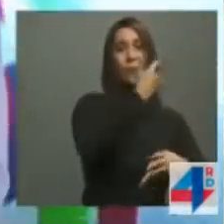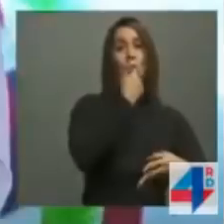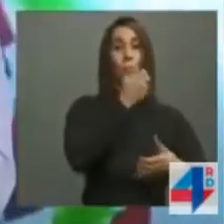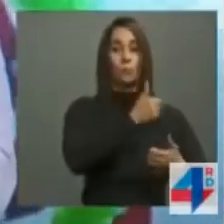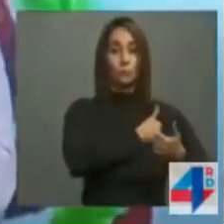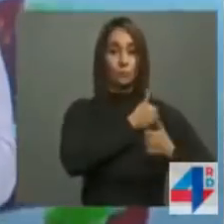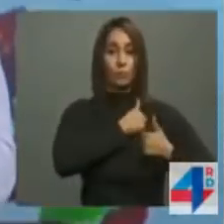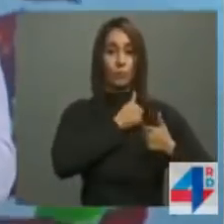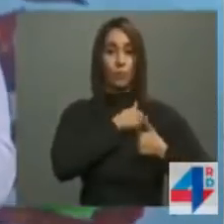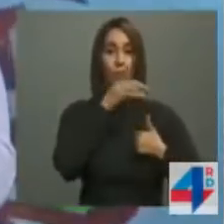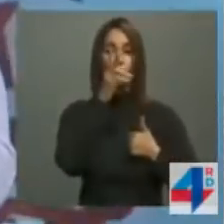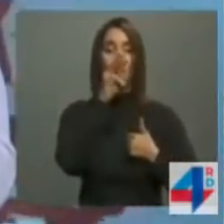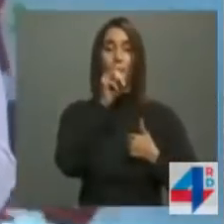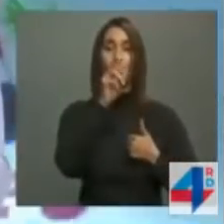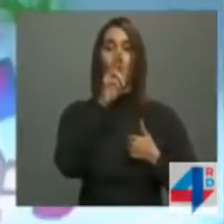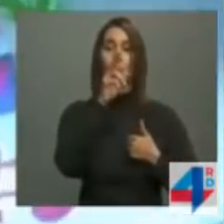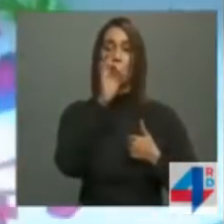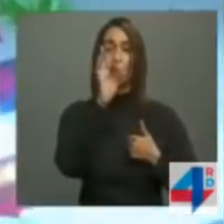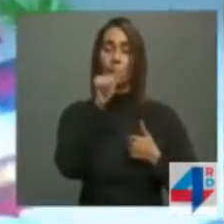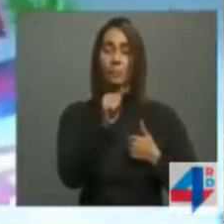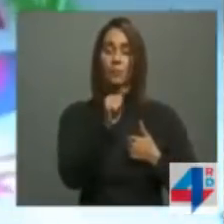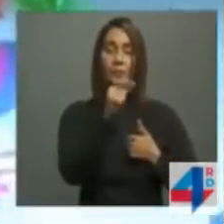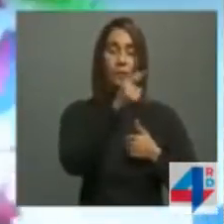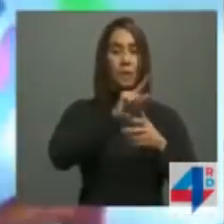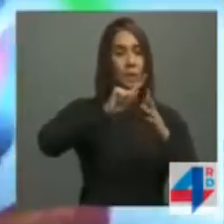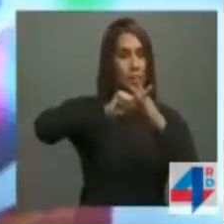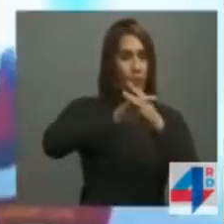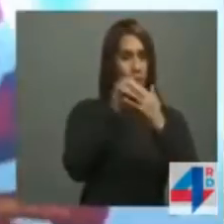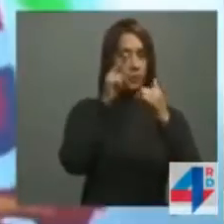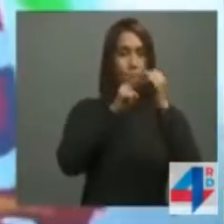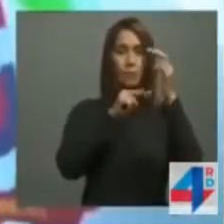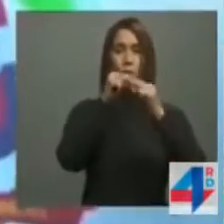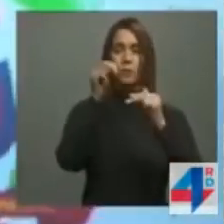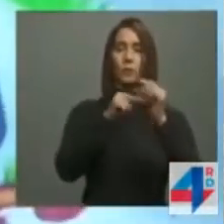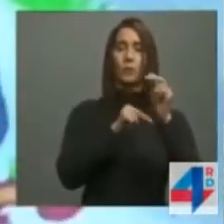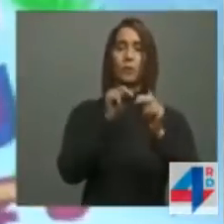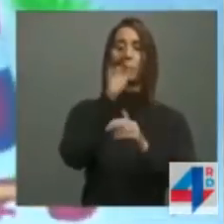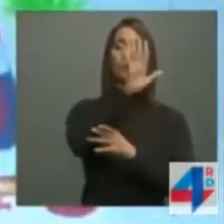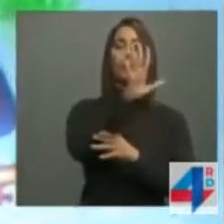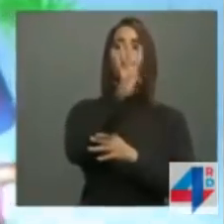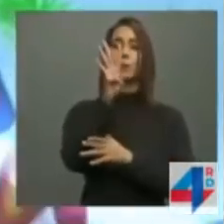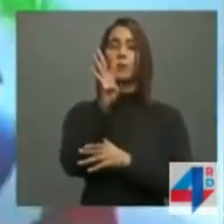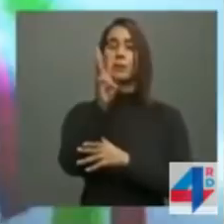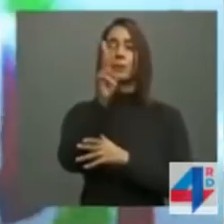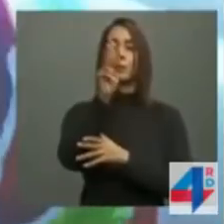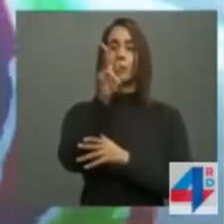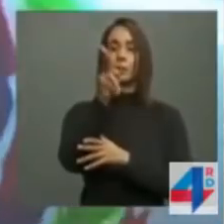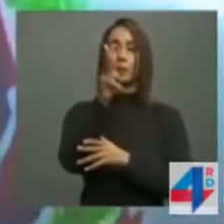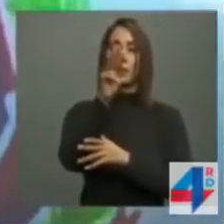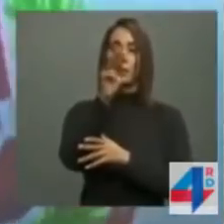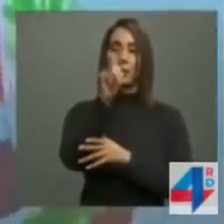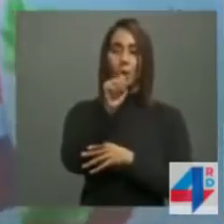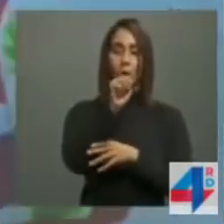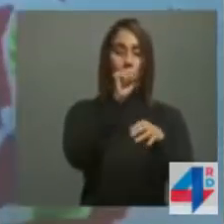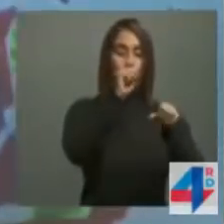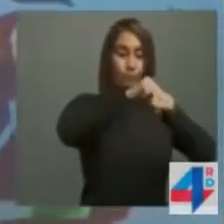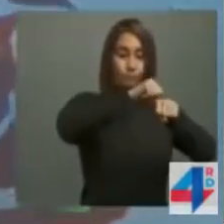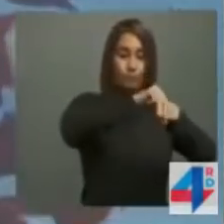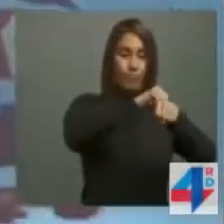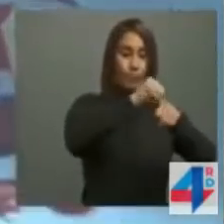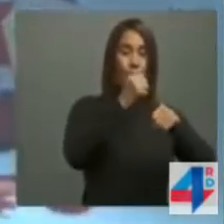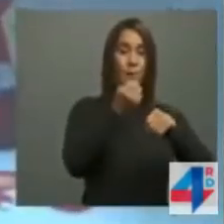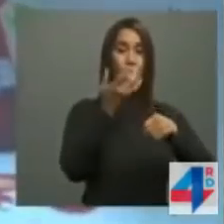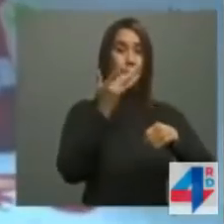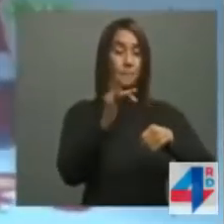Teniente General Díaz Morfas, contará en esta primera etapa con 54 kilómetros de hormigón armado visto y estructura